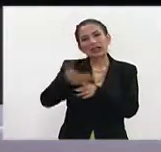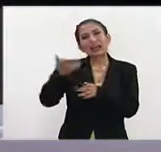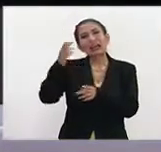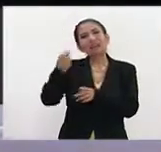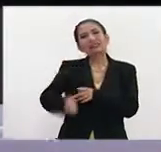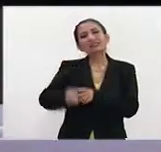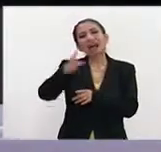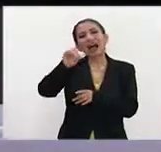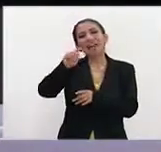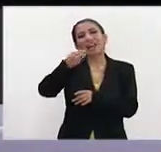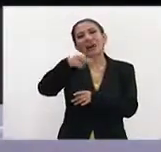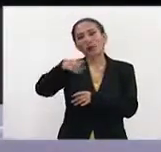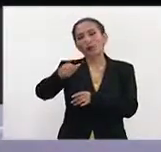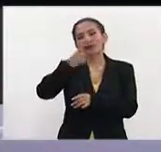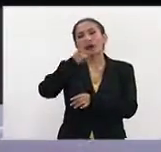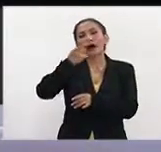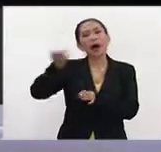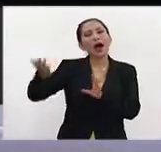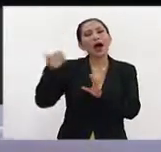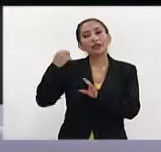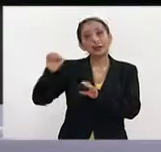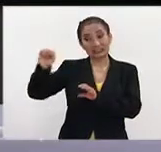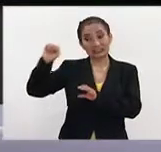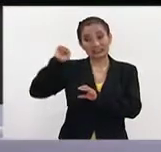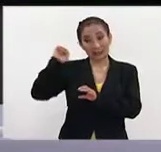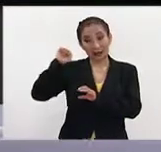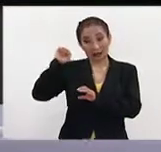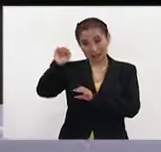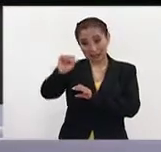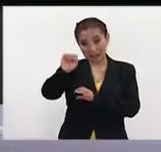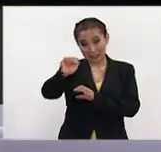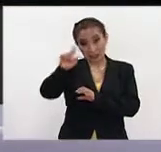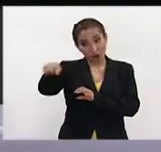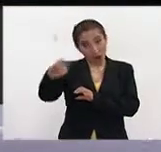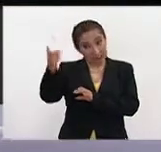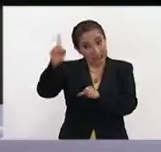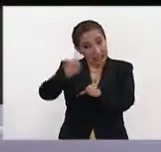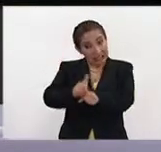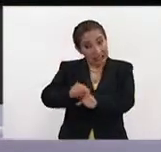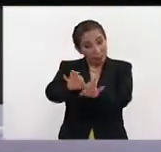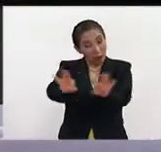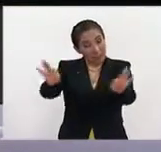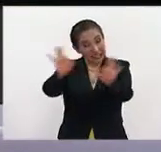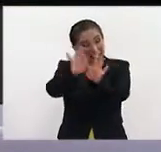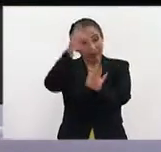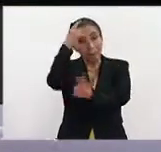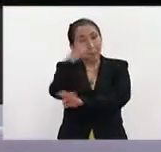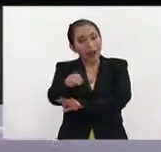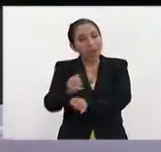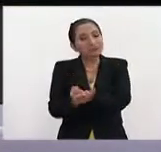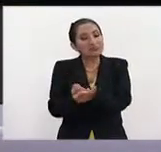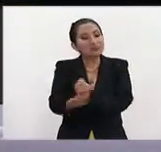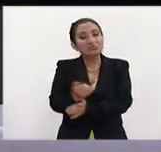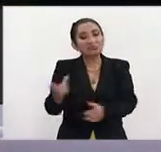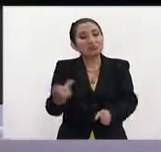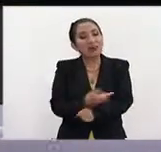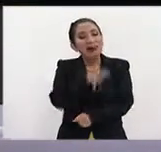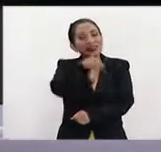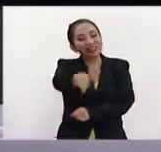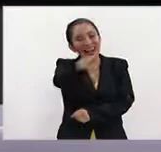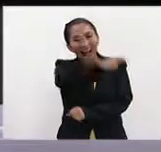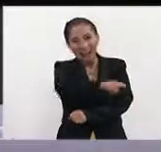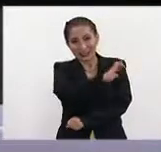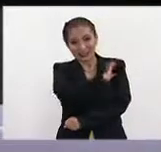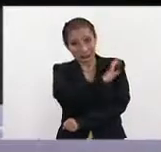Cataluña. La pregunta que nos hacemos, el sábado será el día cero para definir la situación en esa